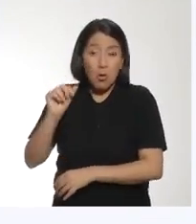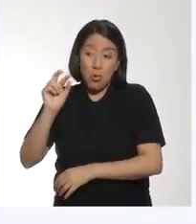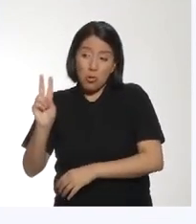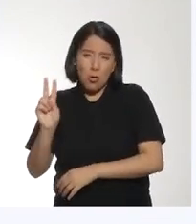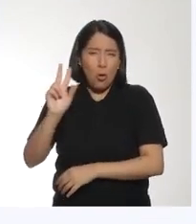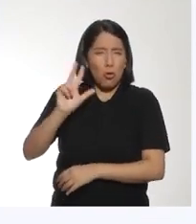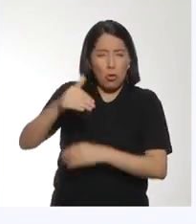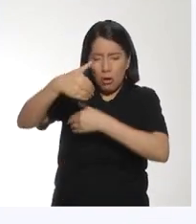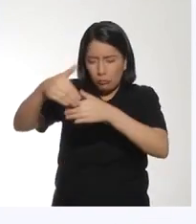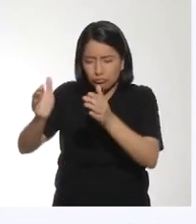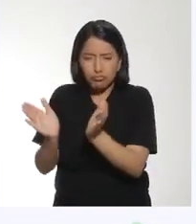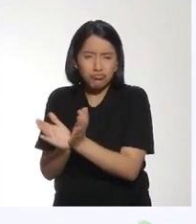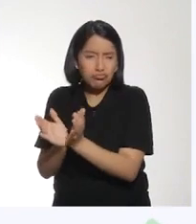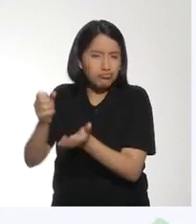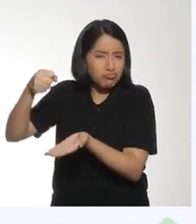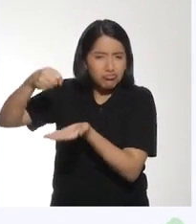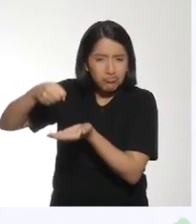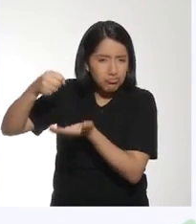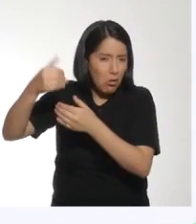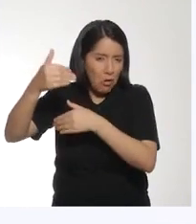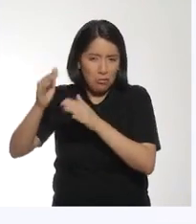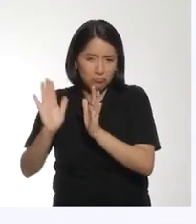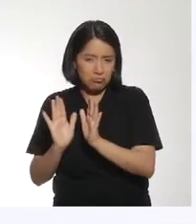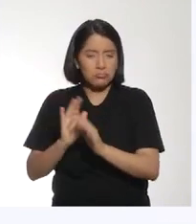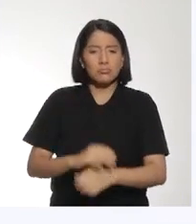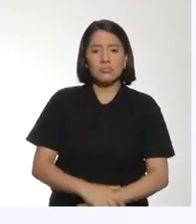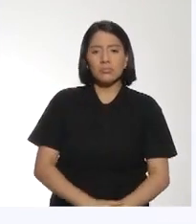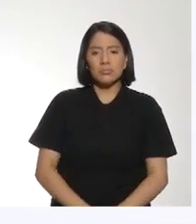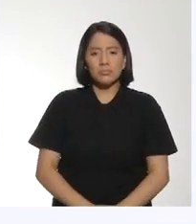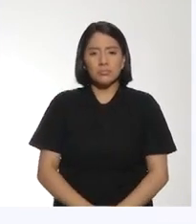Dos o tres cajas, cesto de ropa o baldes.